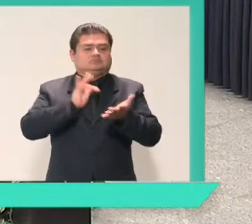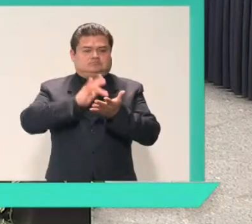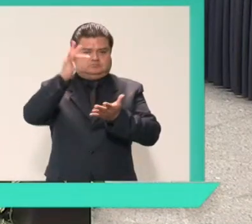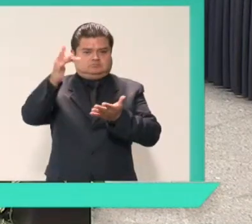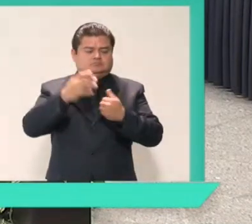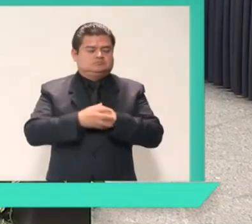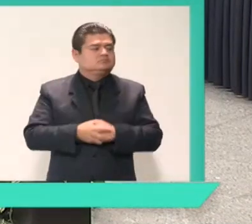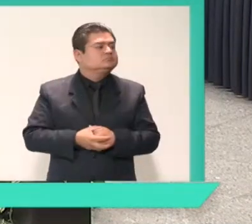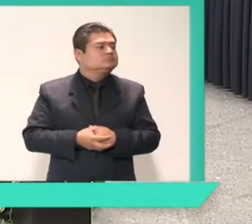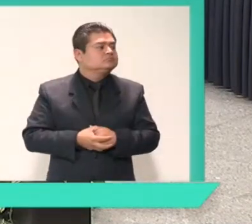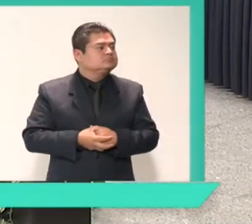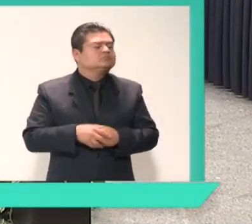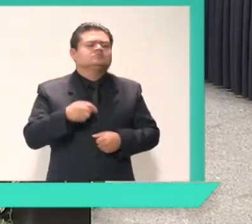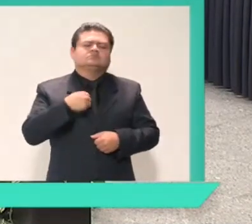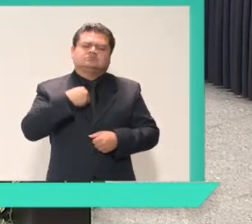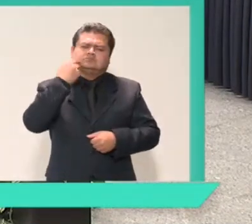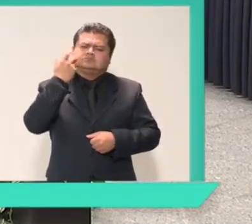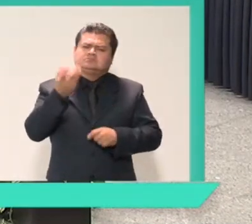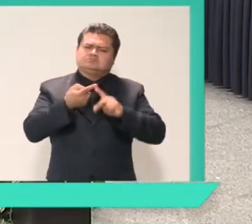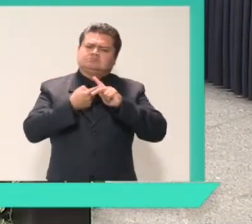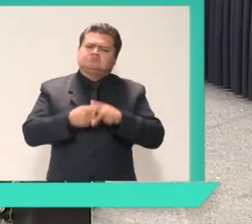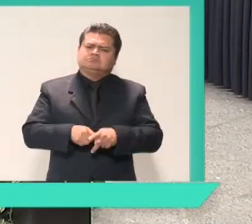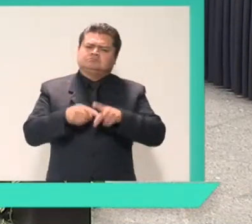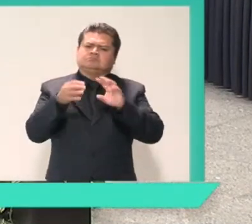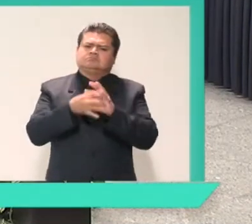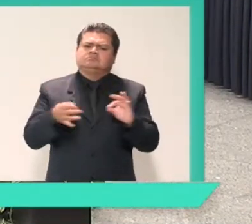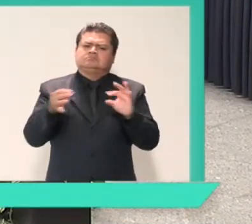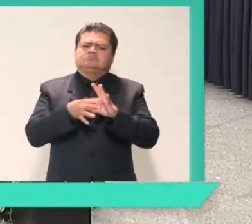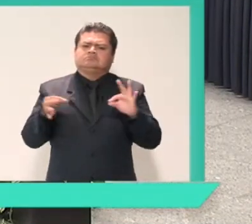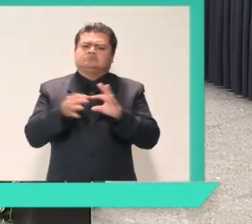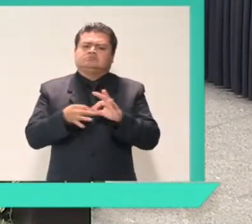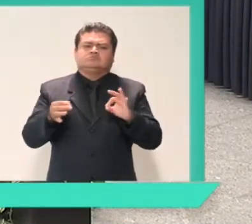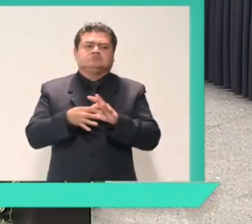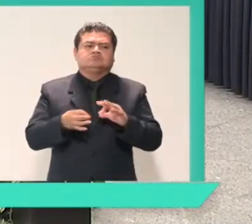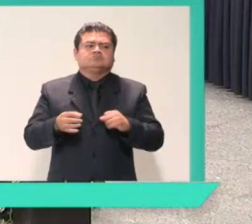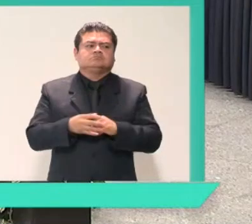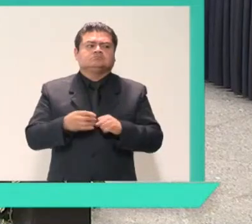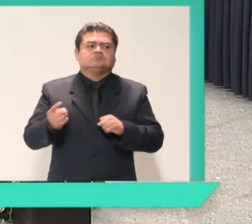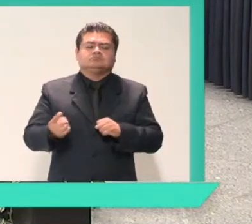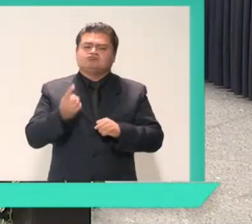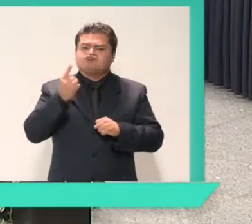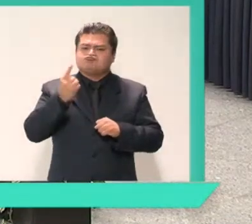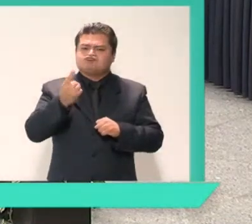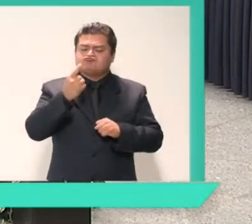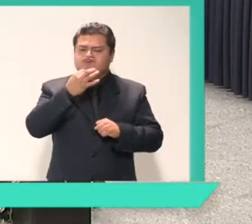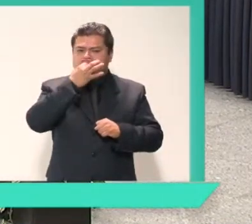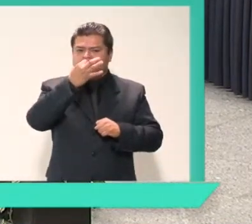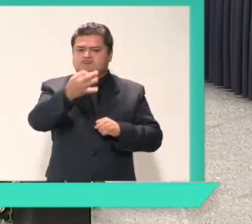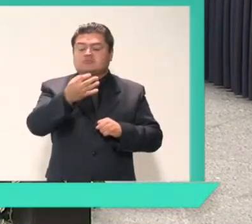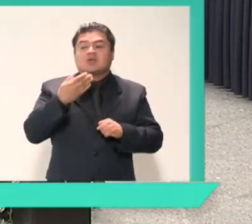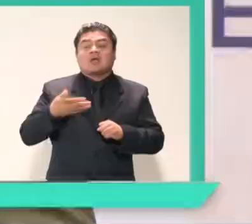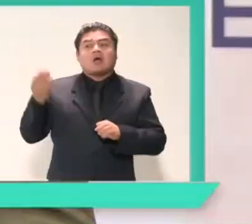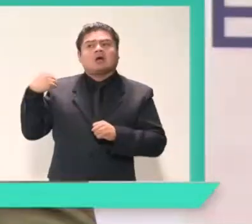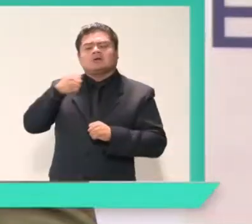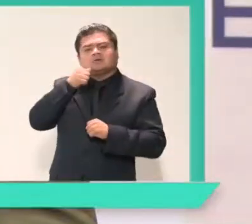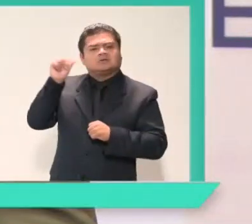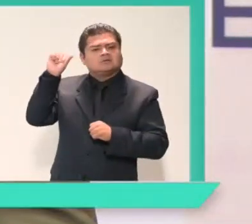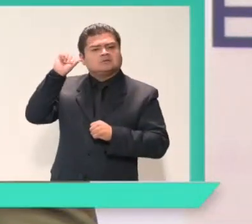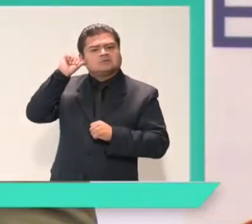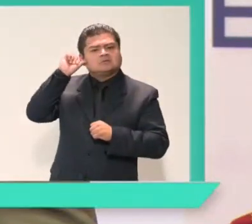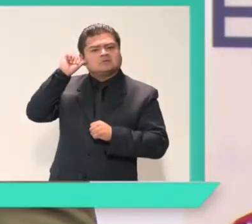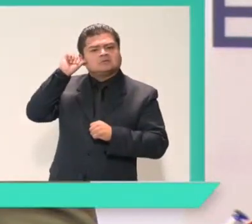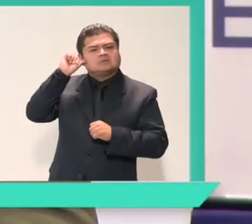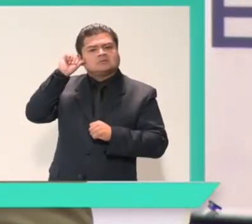Los avances de la Estrategia de Harmonización Legislativa de la Ley General de Archivos en Entidades Federativas fueron presentados por el director general del Archivo General de la